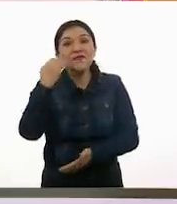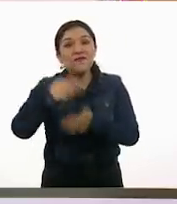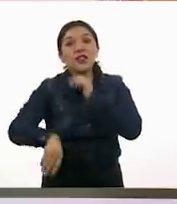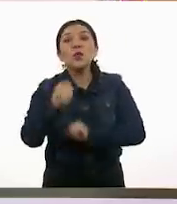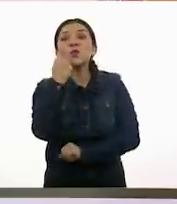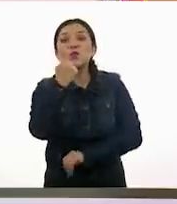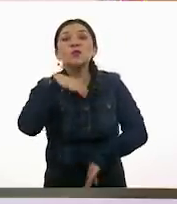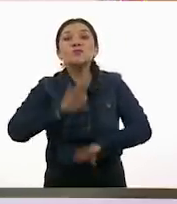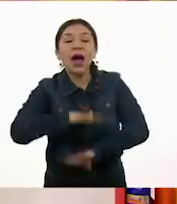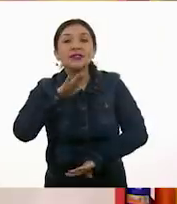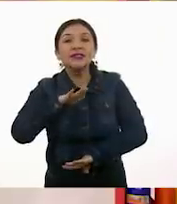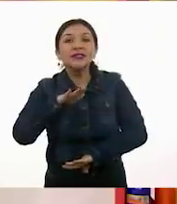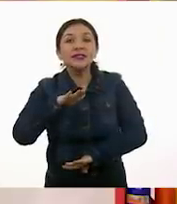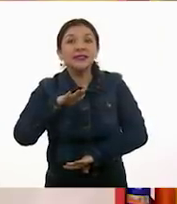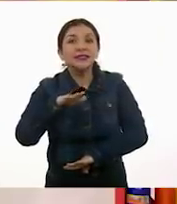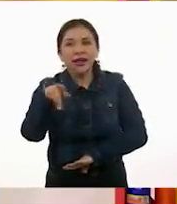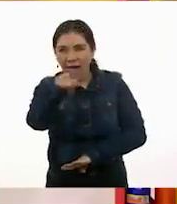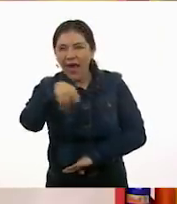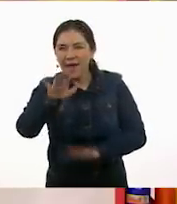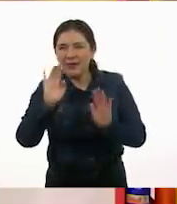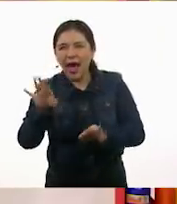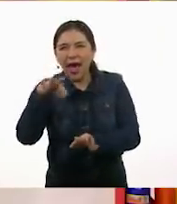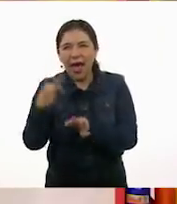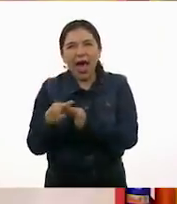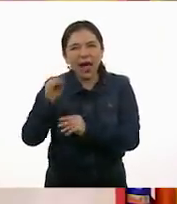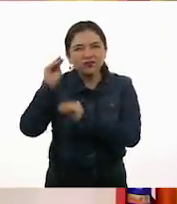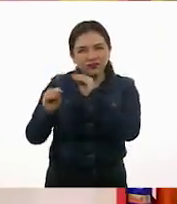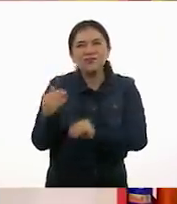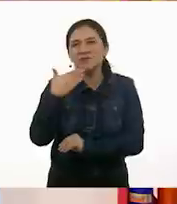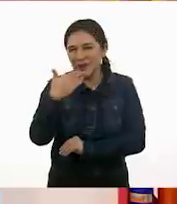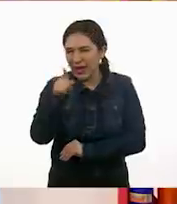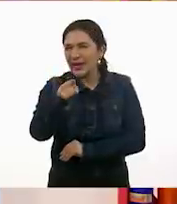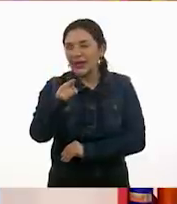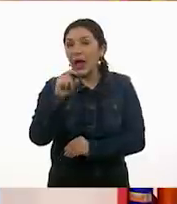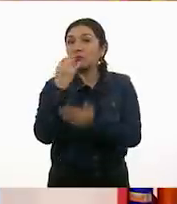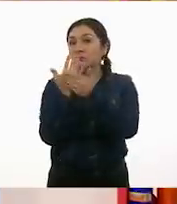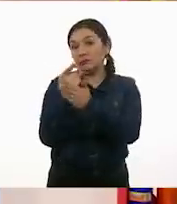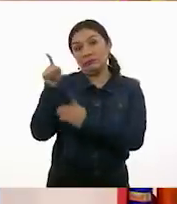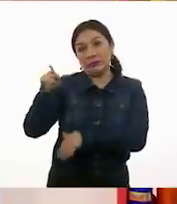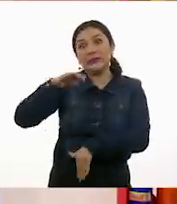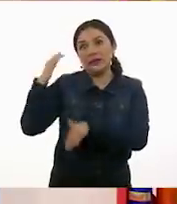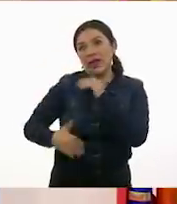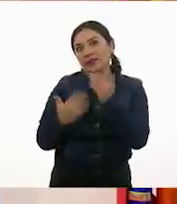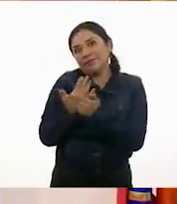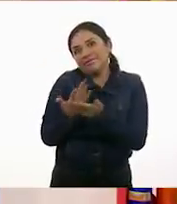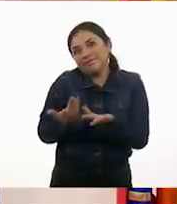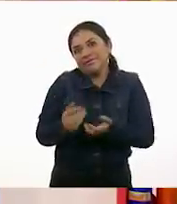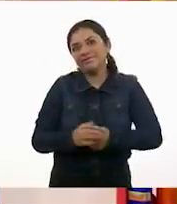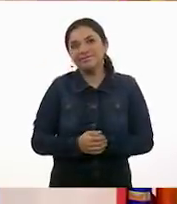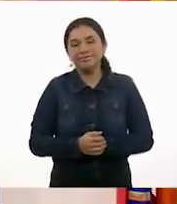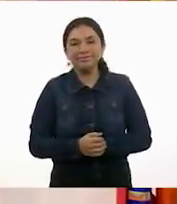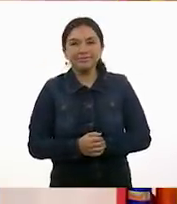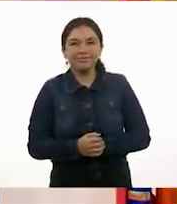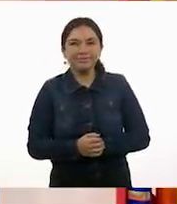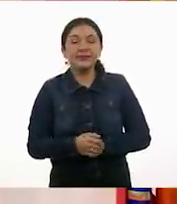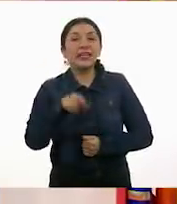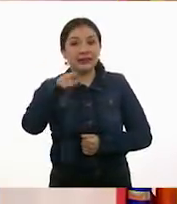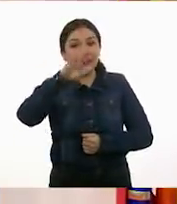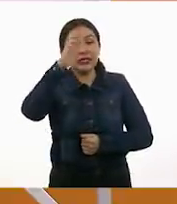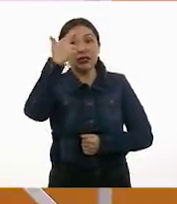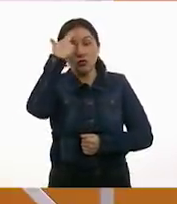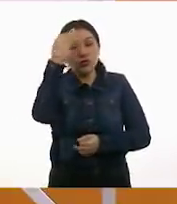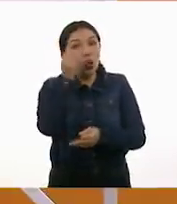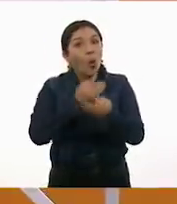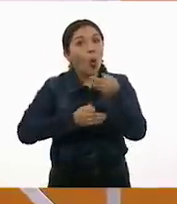una pieza. Y a algunos de ustedes ya lo tienen completo. Muy bien. Vamos a esperar a que Alexia lo termine. Espérenme, espérenme. Recuerden que